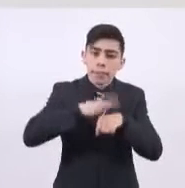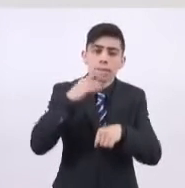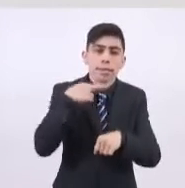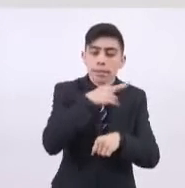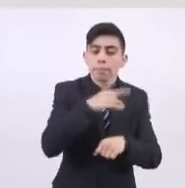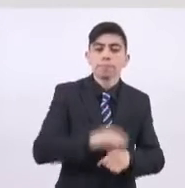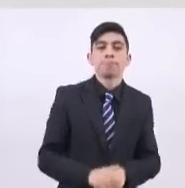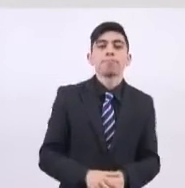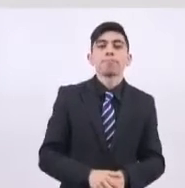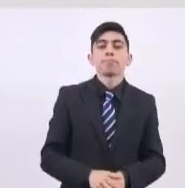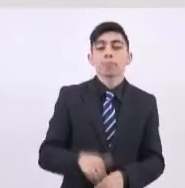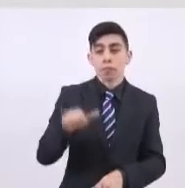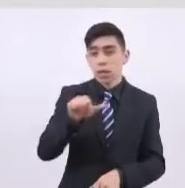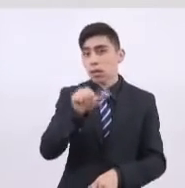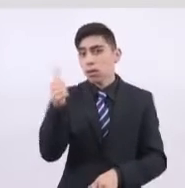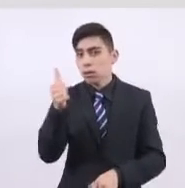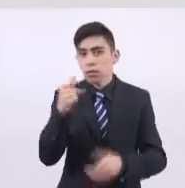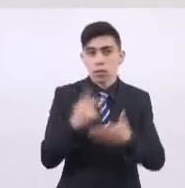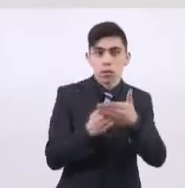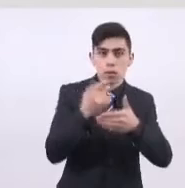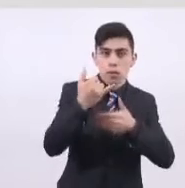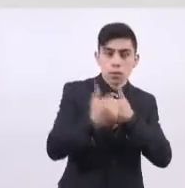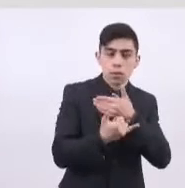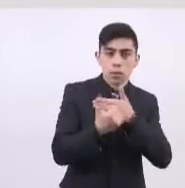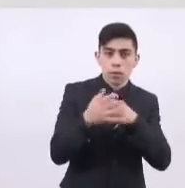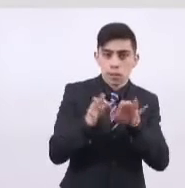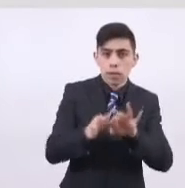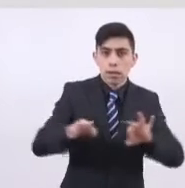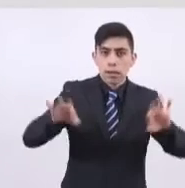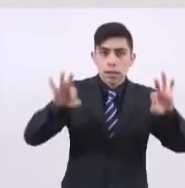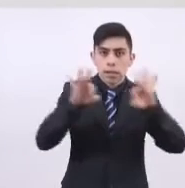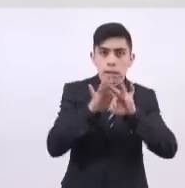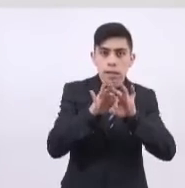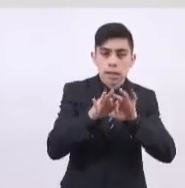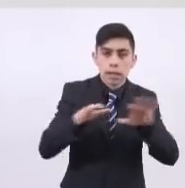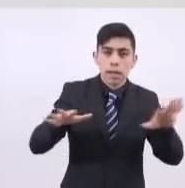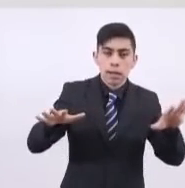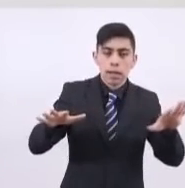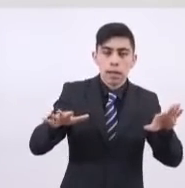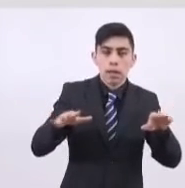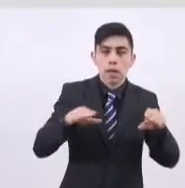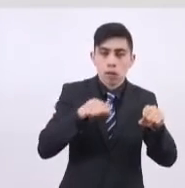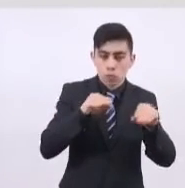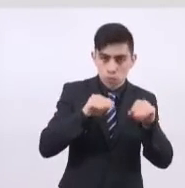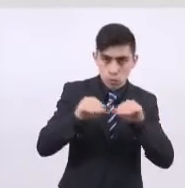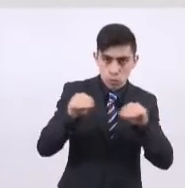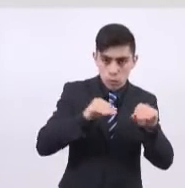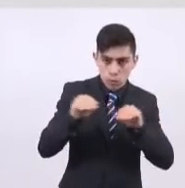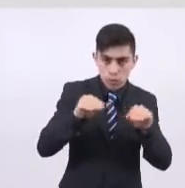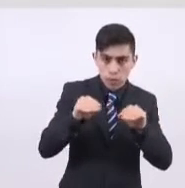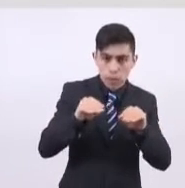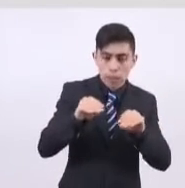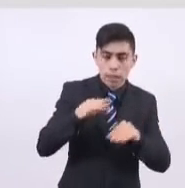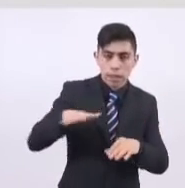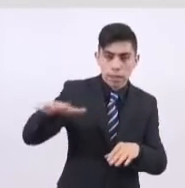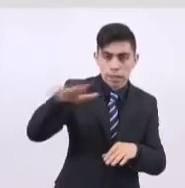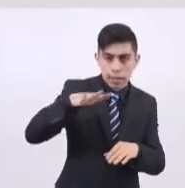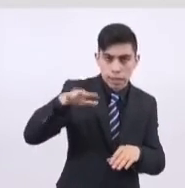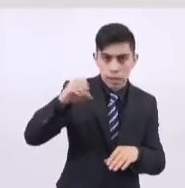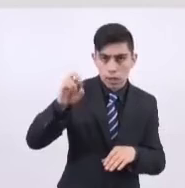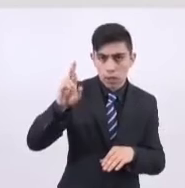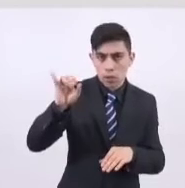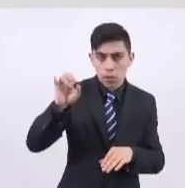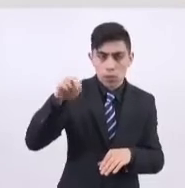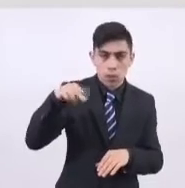Otro proyecto importante será mejorar la movilidad de la zona oriente de la ciudad y del Estado de México. Con ayuda